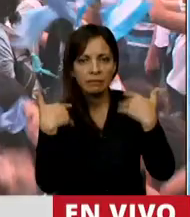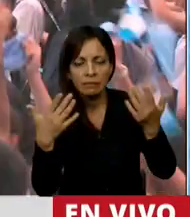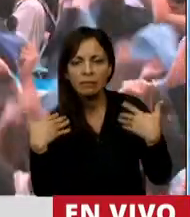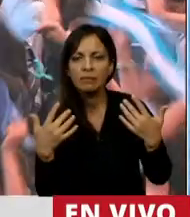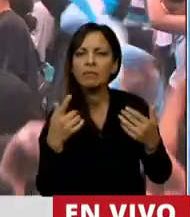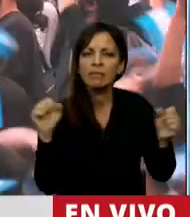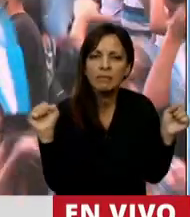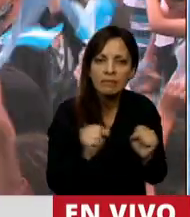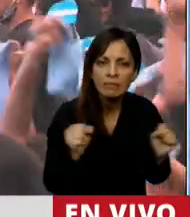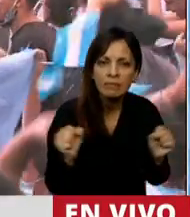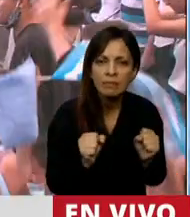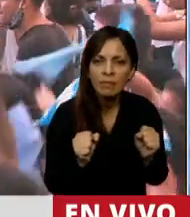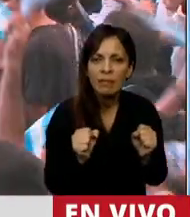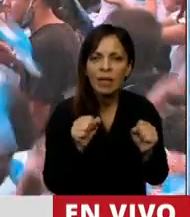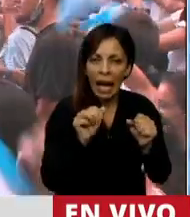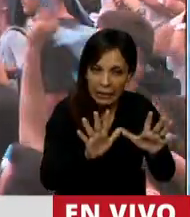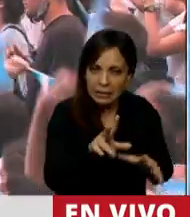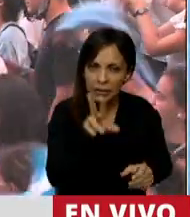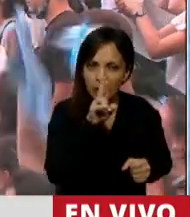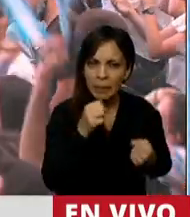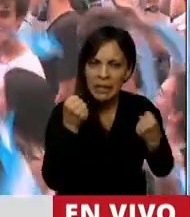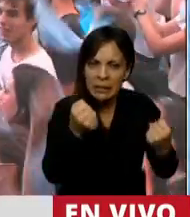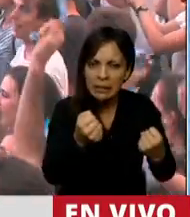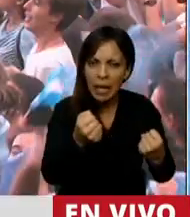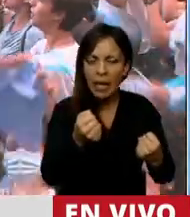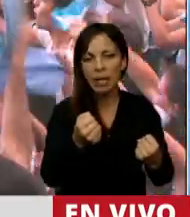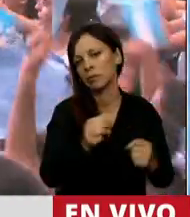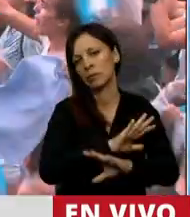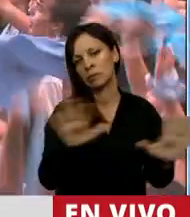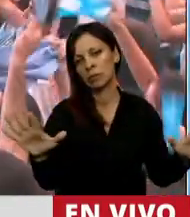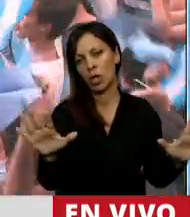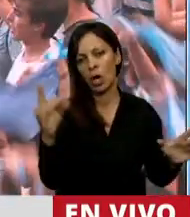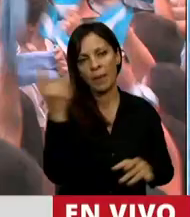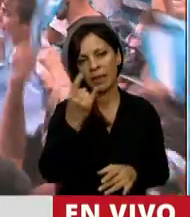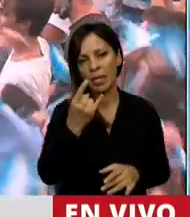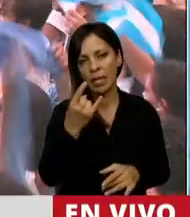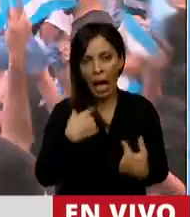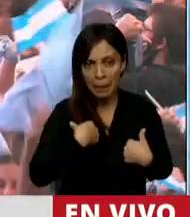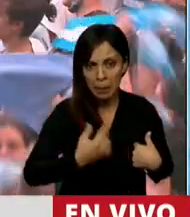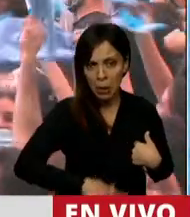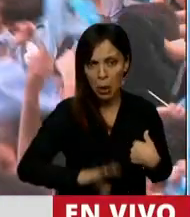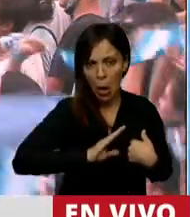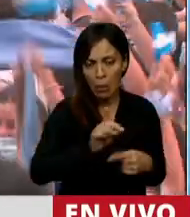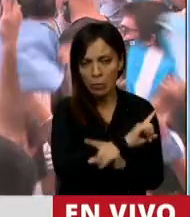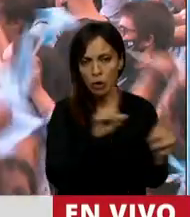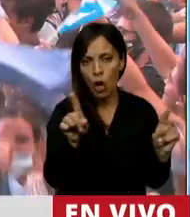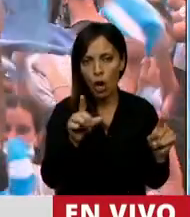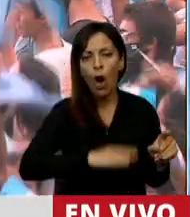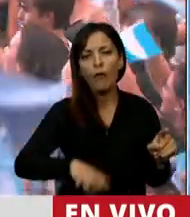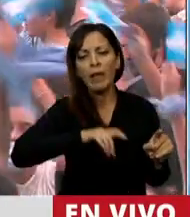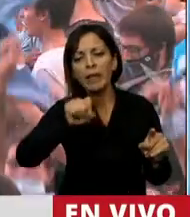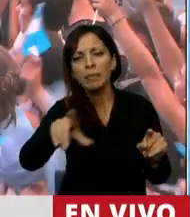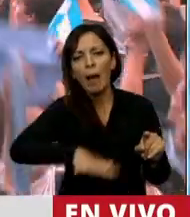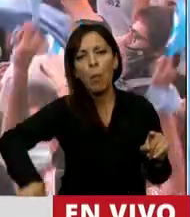frío. ¿esa es una feminista? Por favor, mentira, no me ofende a mí. Ofende al pueblo